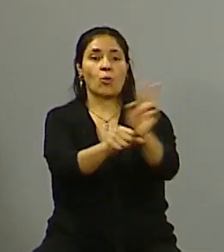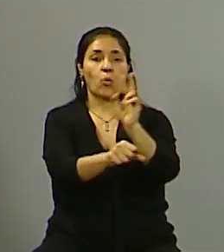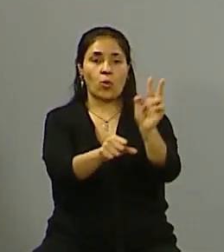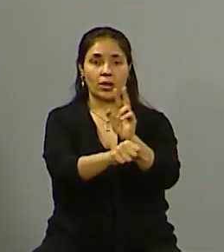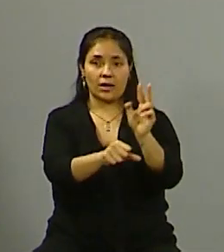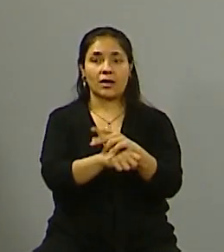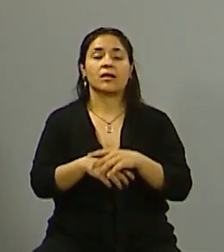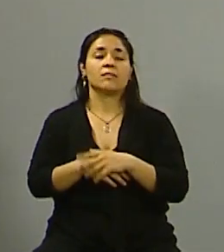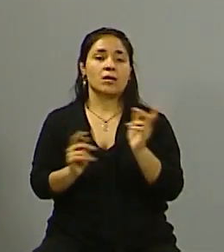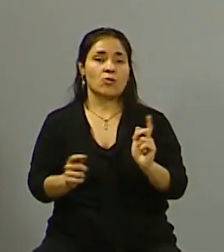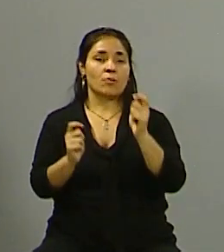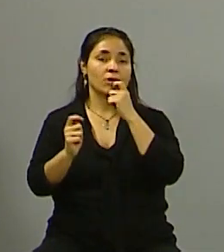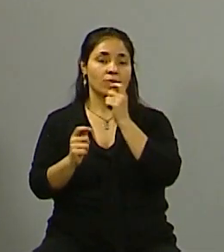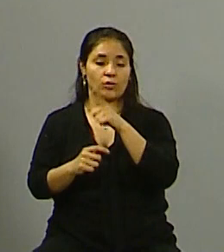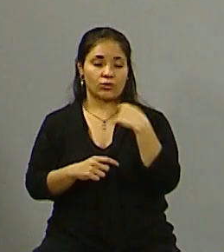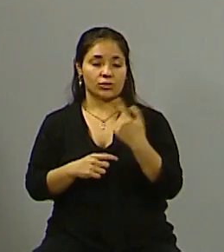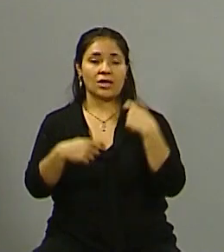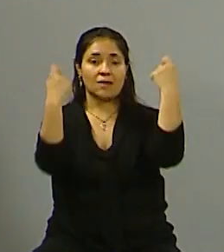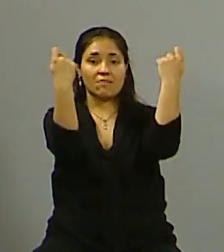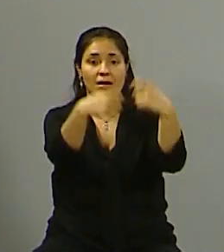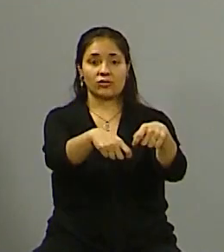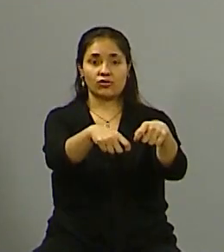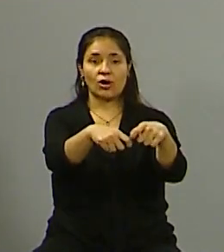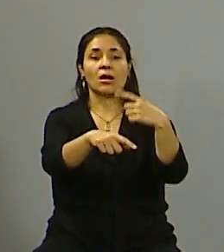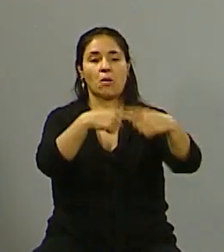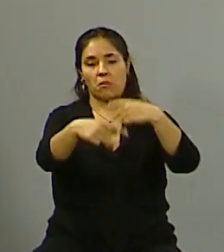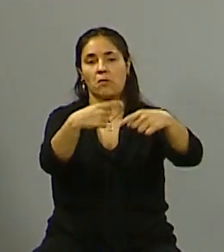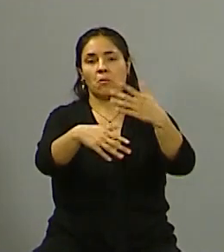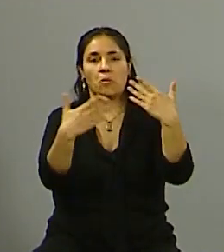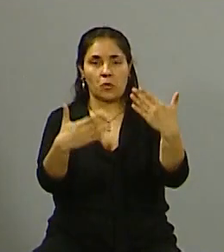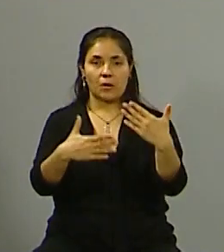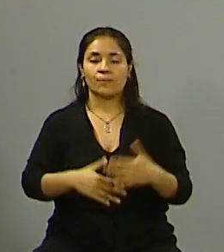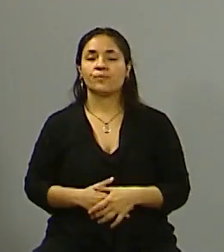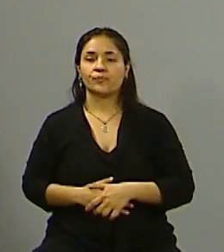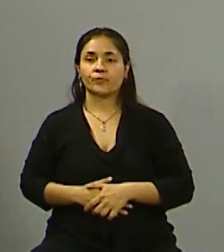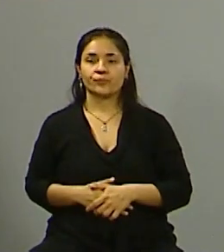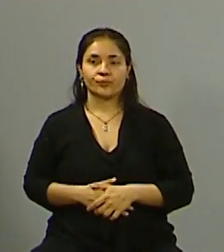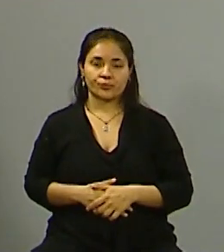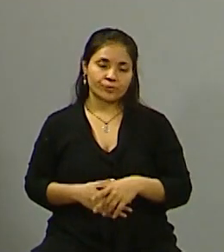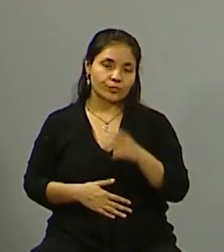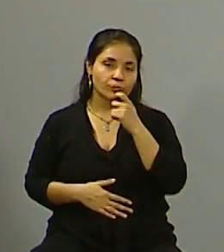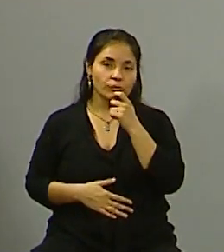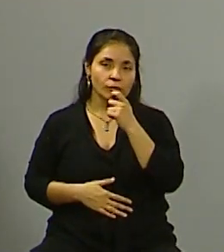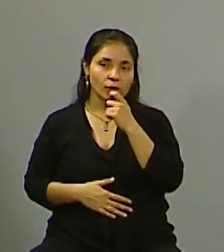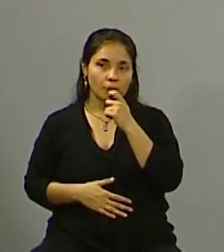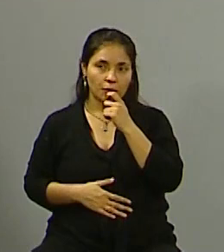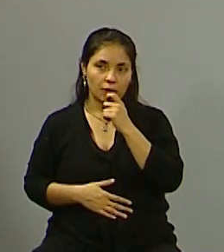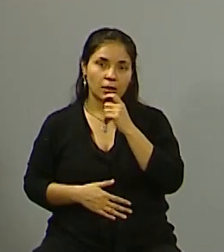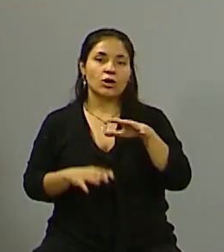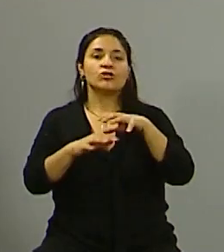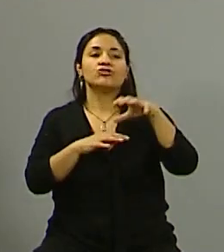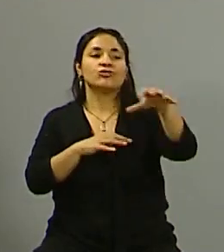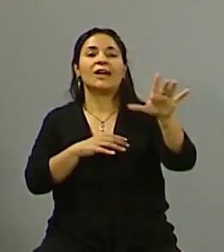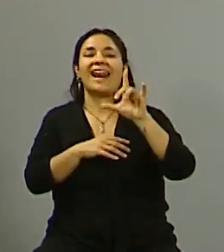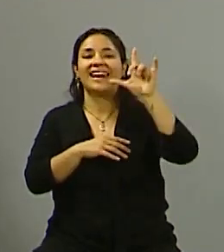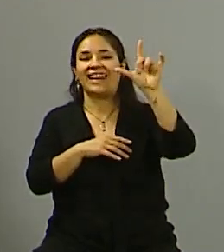haga que todas las inversiones que nosotros hacemos en el barrio rindan, digamos, y den sus frutos. Entonces, por ejemplo, te hablo de zonas que llegamos